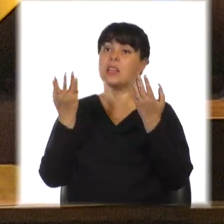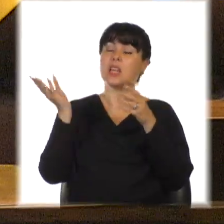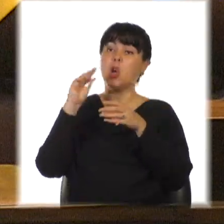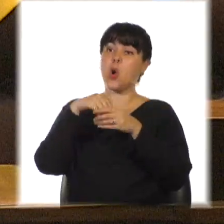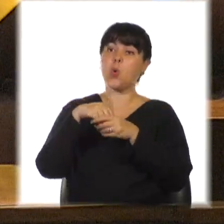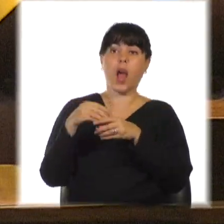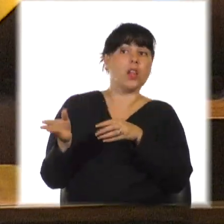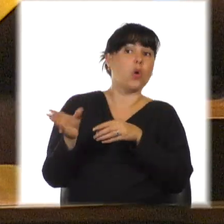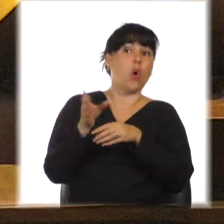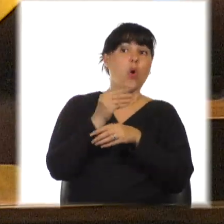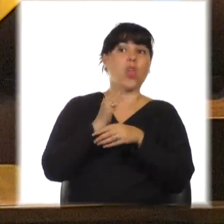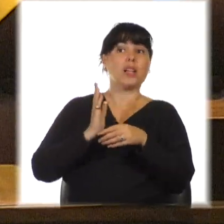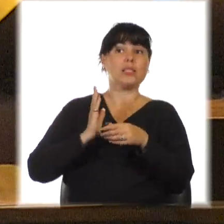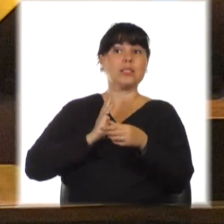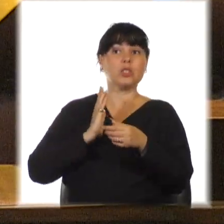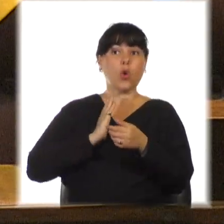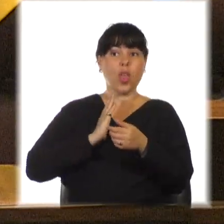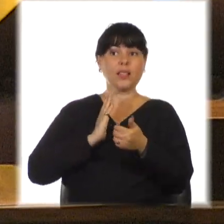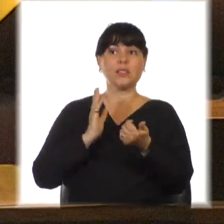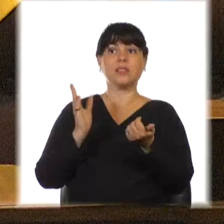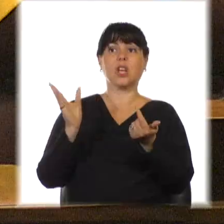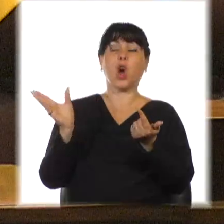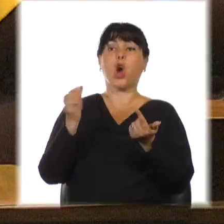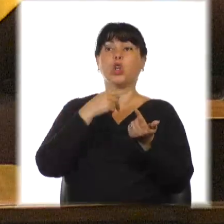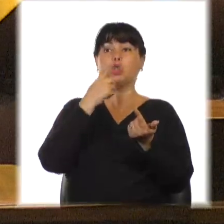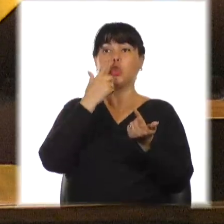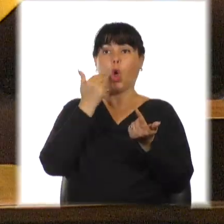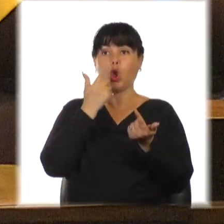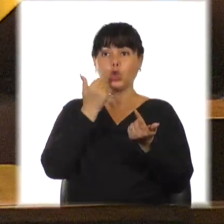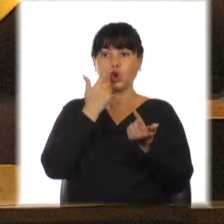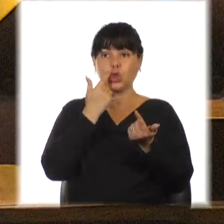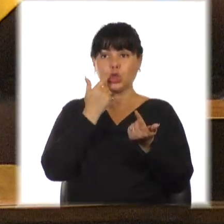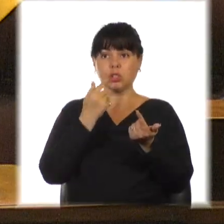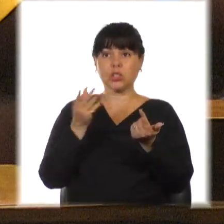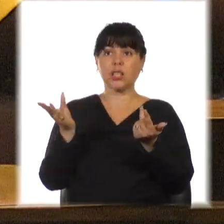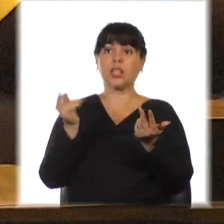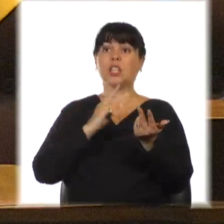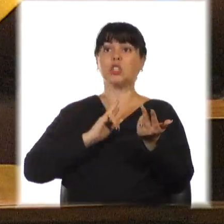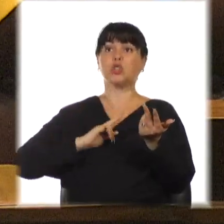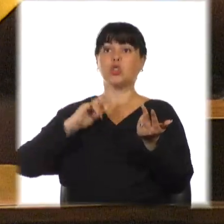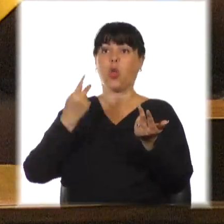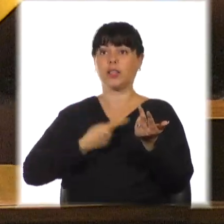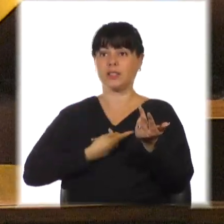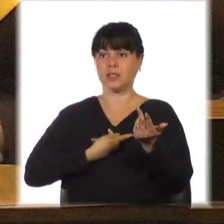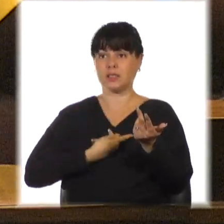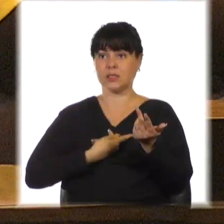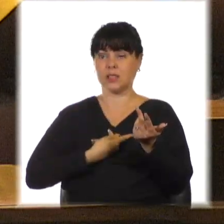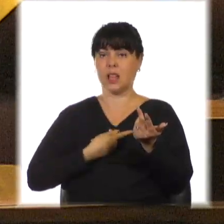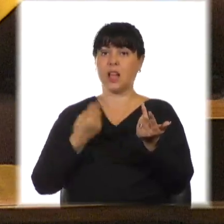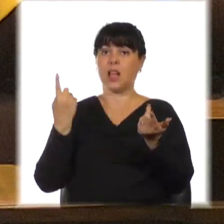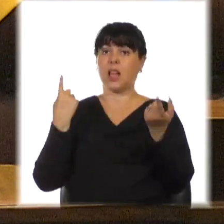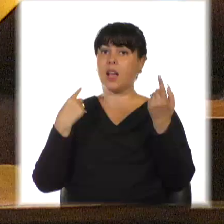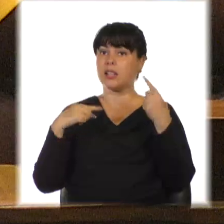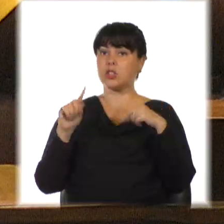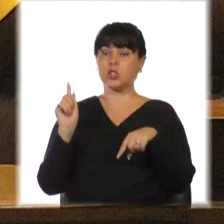todos y a todes con el mismo índice de felicidad y oportunidades. Vamos poco a